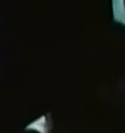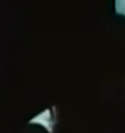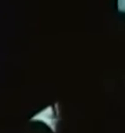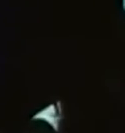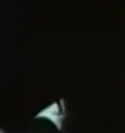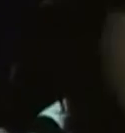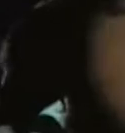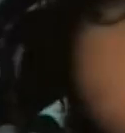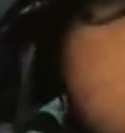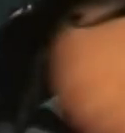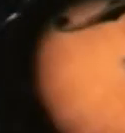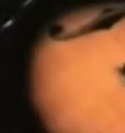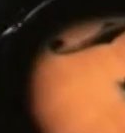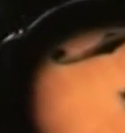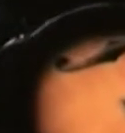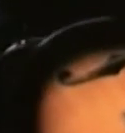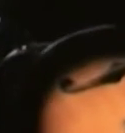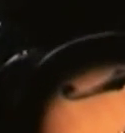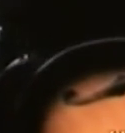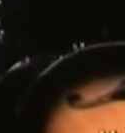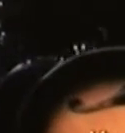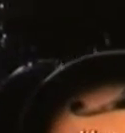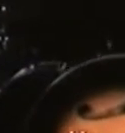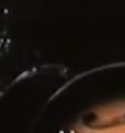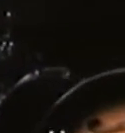de Red Guaraní